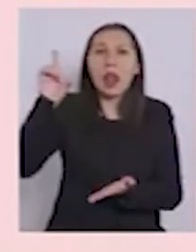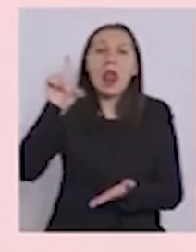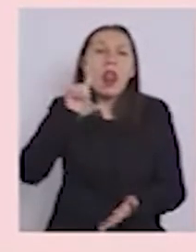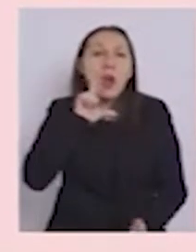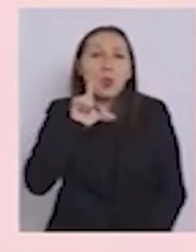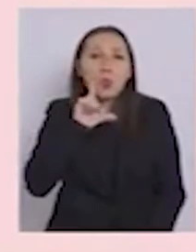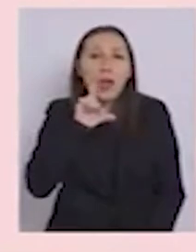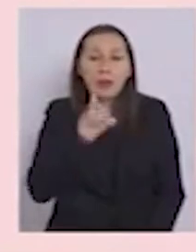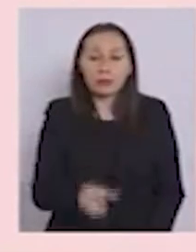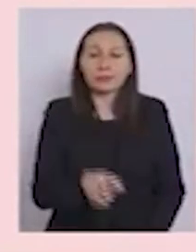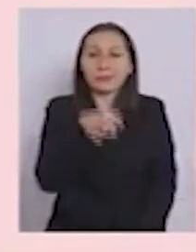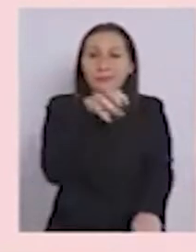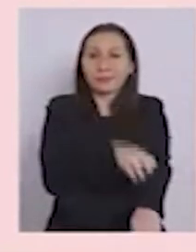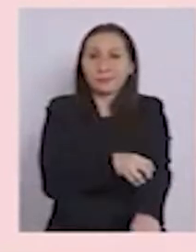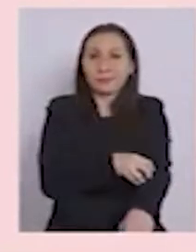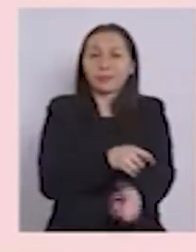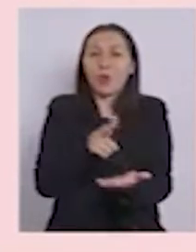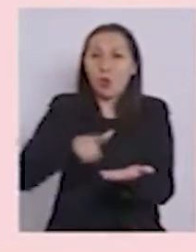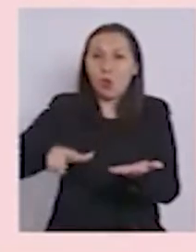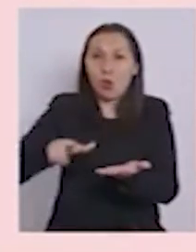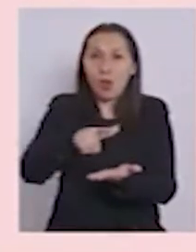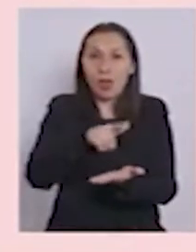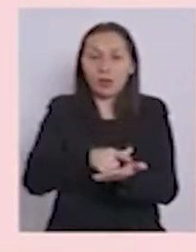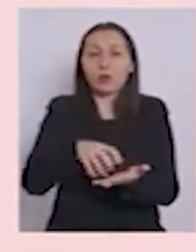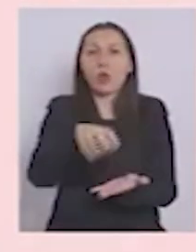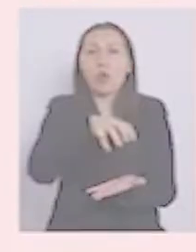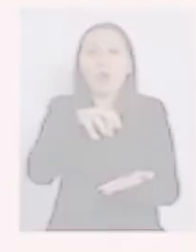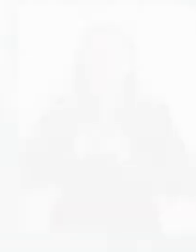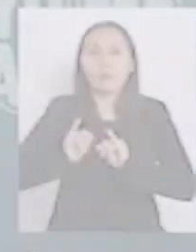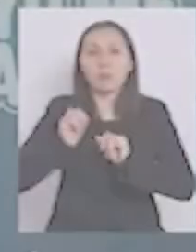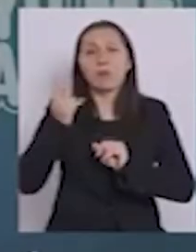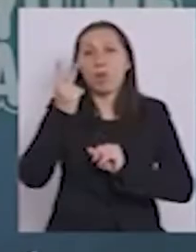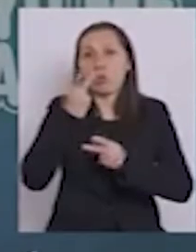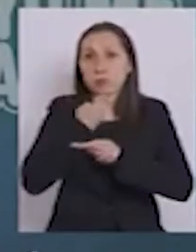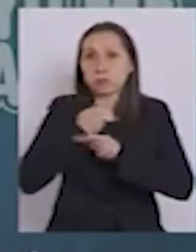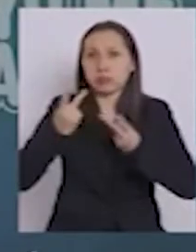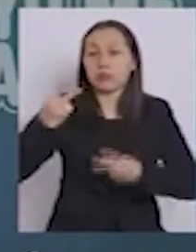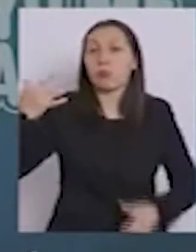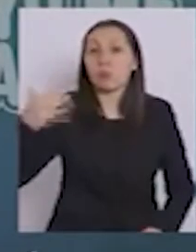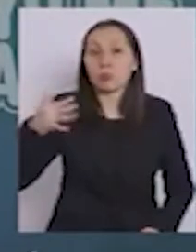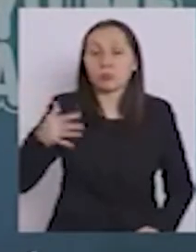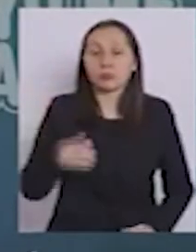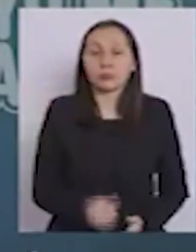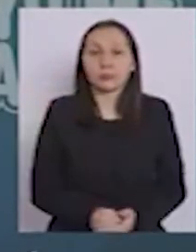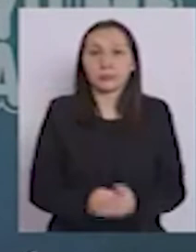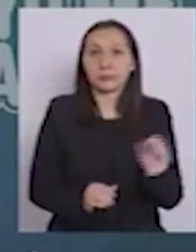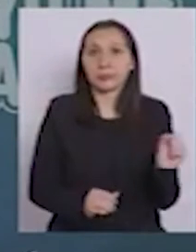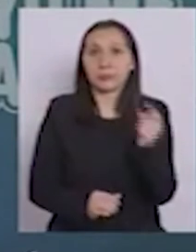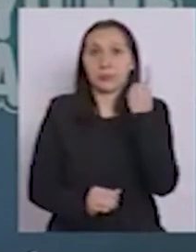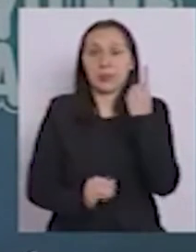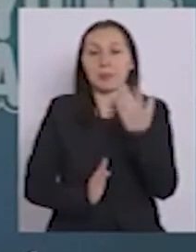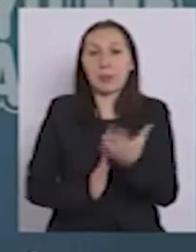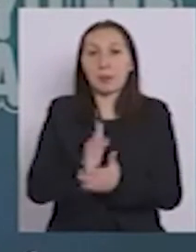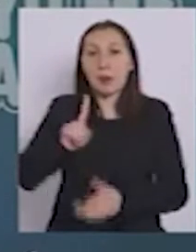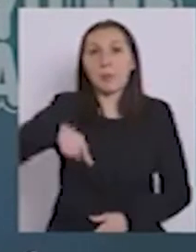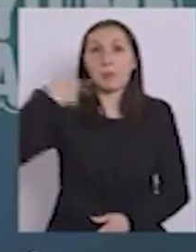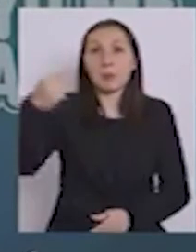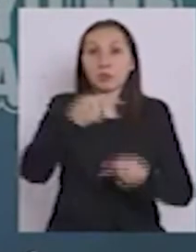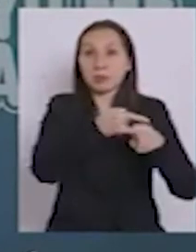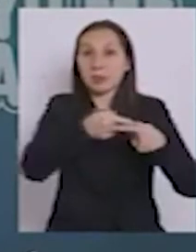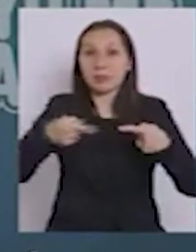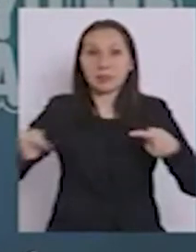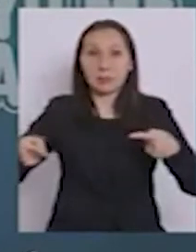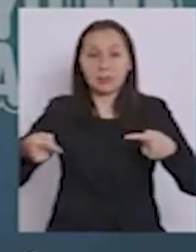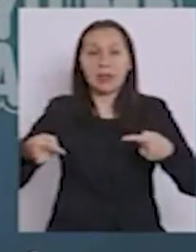En la región de Los Lagos, la comuna de Río Negro. Muy importante. En primer lugar, a partir de la próxima semana